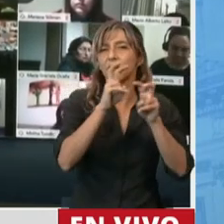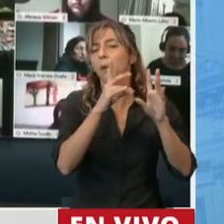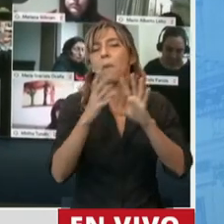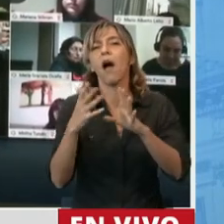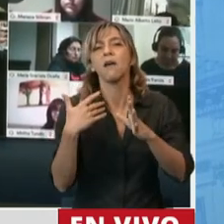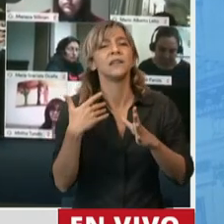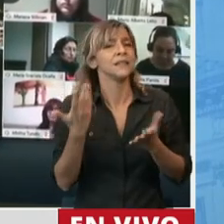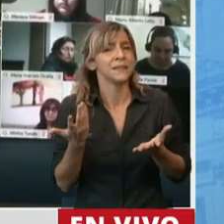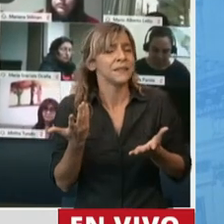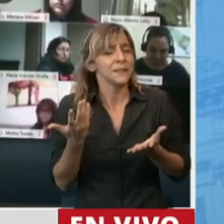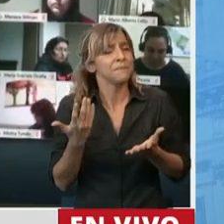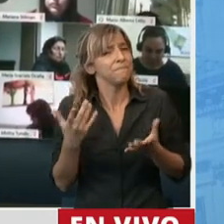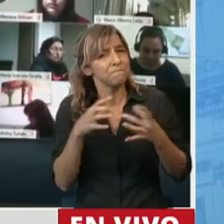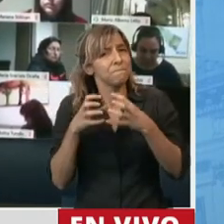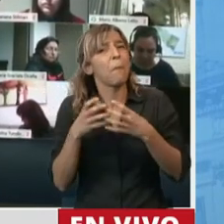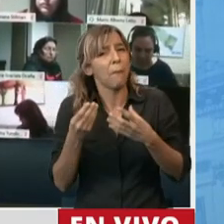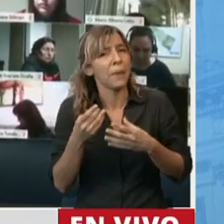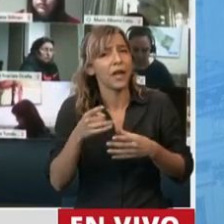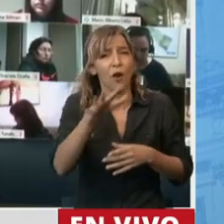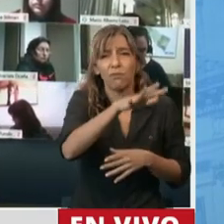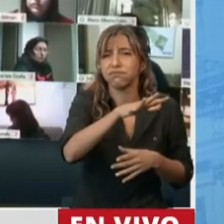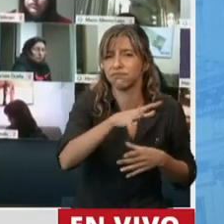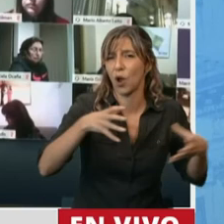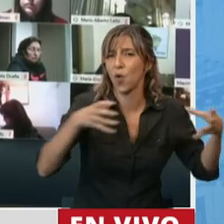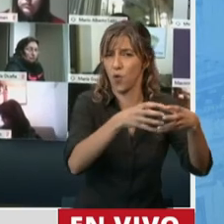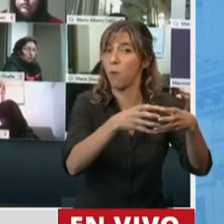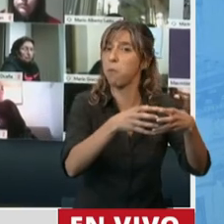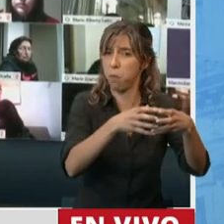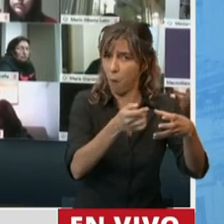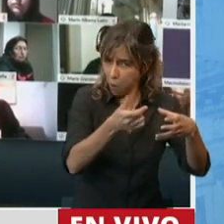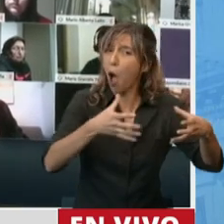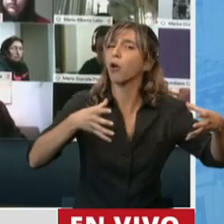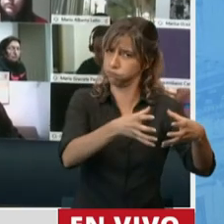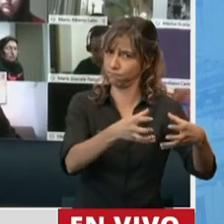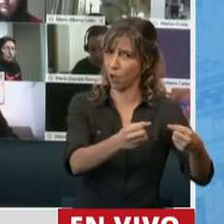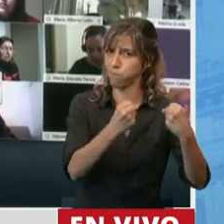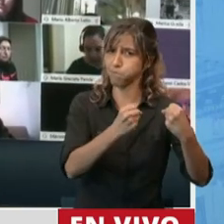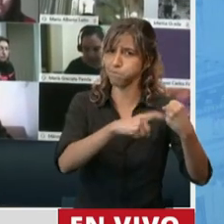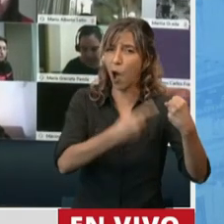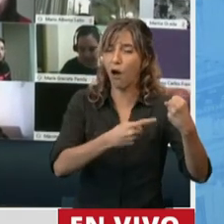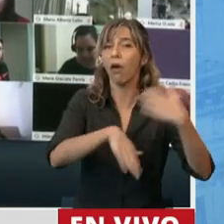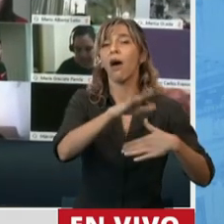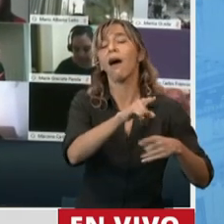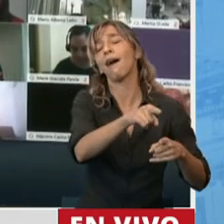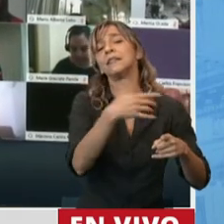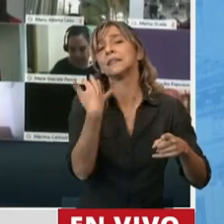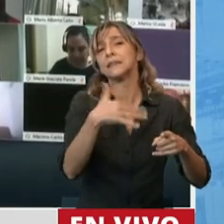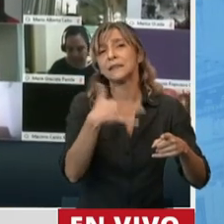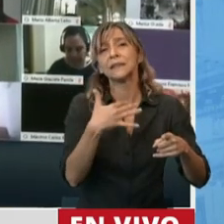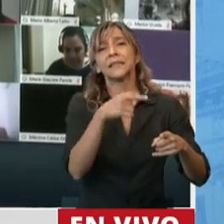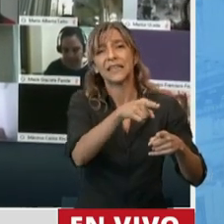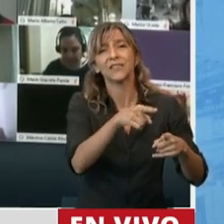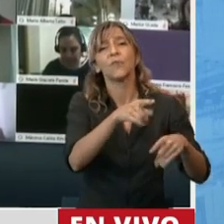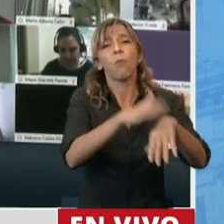gigantes y muy poco numerosos, sino bien chicos, son los que están permitiendo que tengamos estas tremendas cargas,